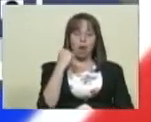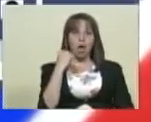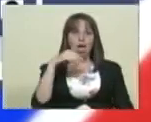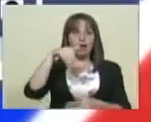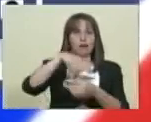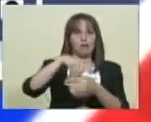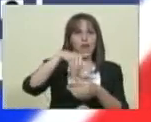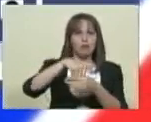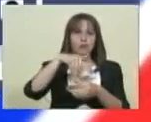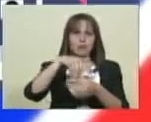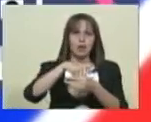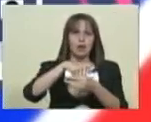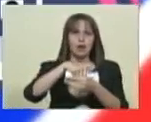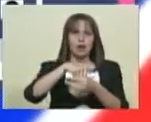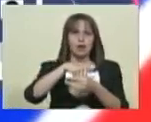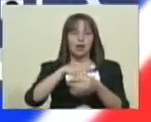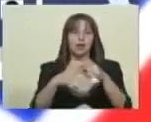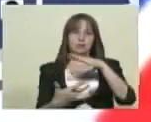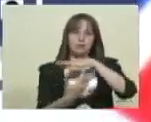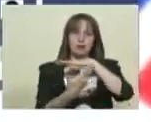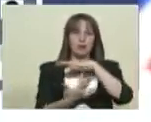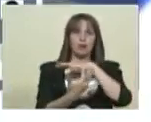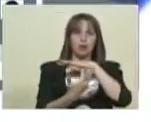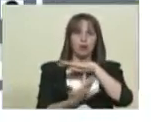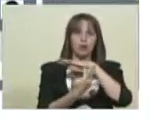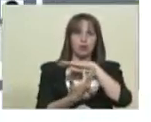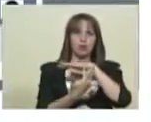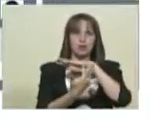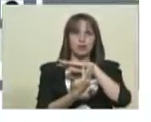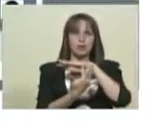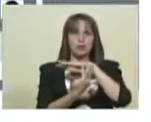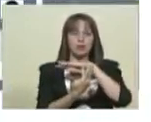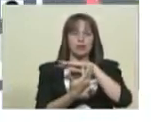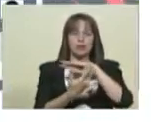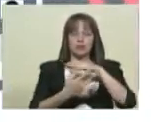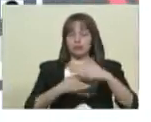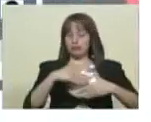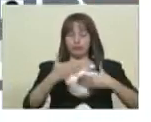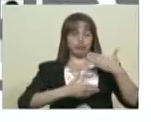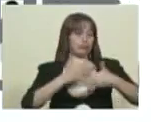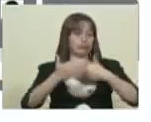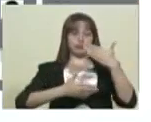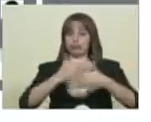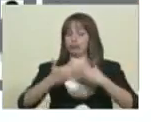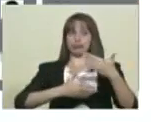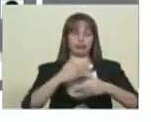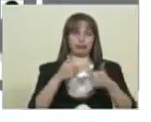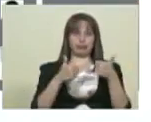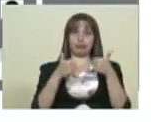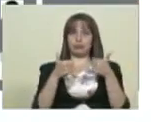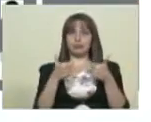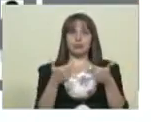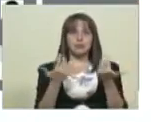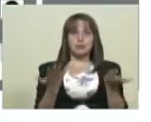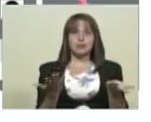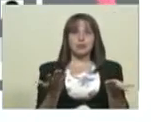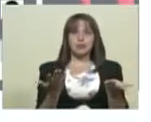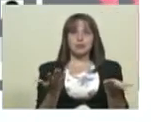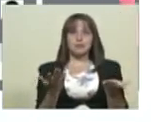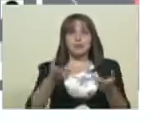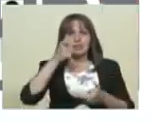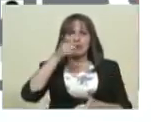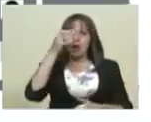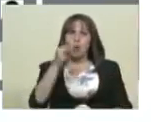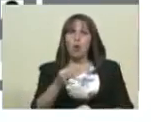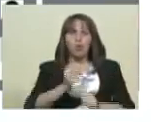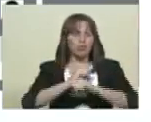tecnológicamente en el uso de la tecnología más avanzada, con un sistema electoral seguro,